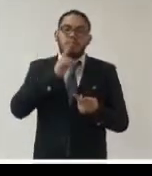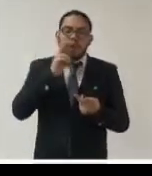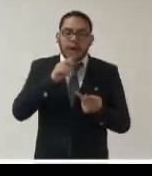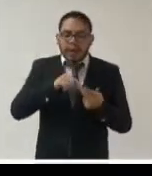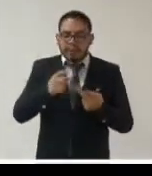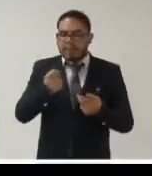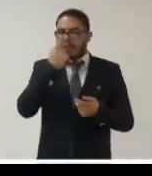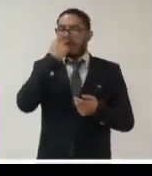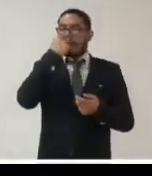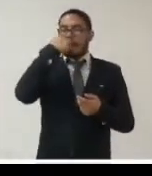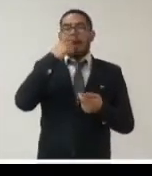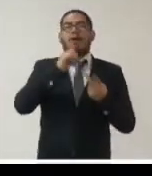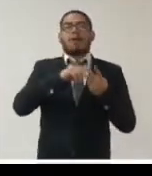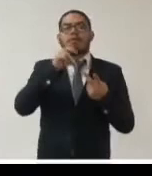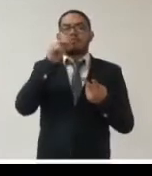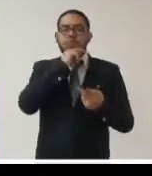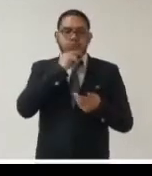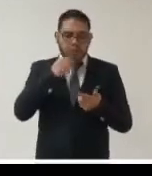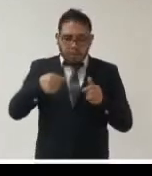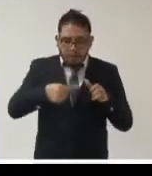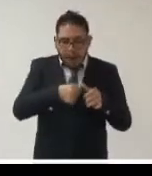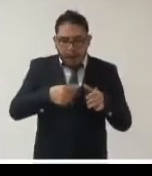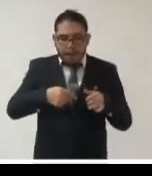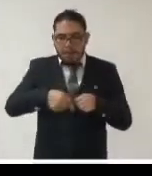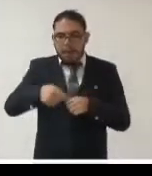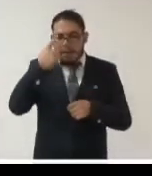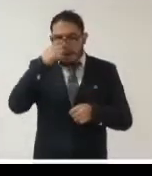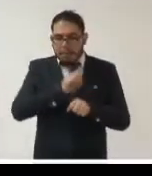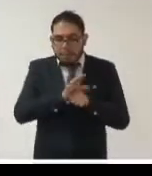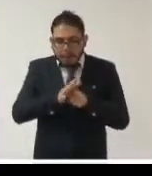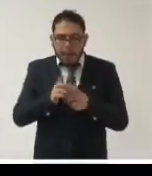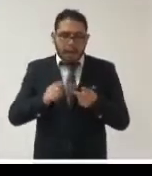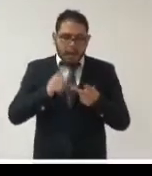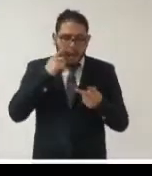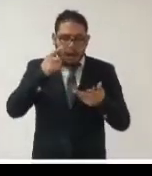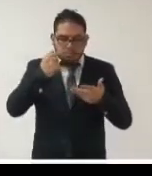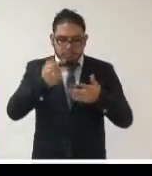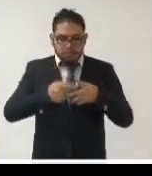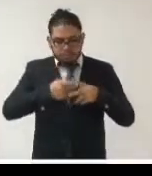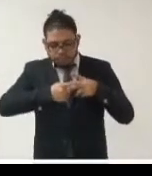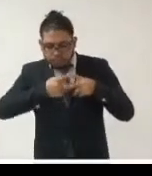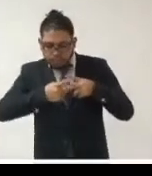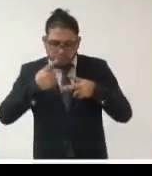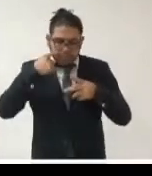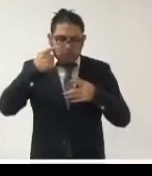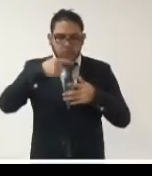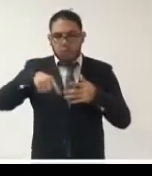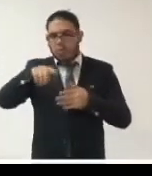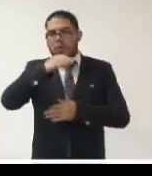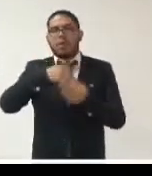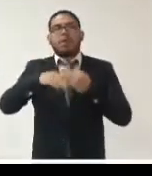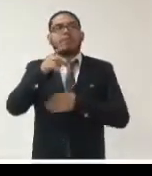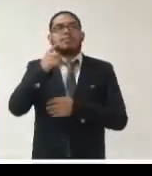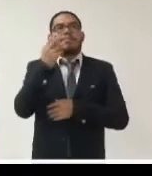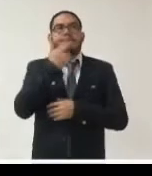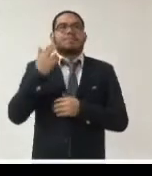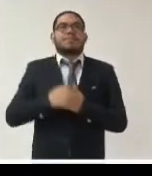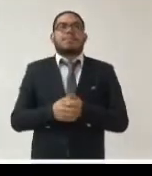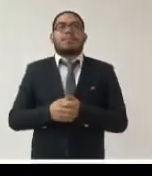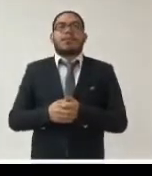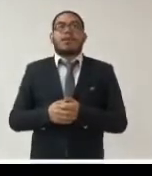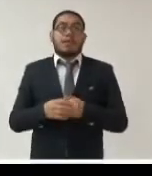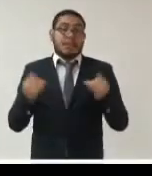proliferado para bien en la administración pública peruana lo propio ocurrido también